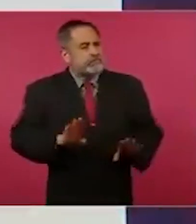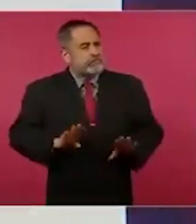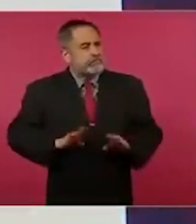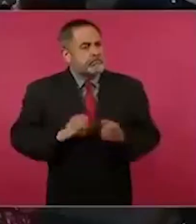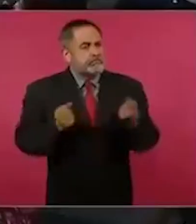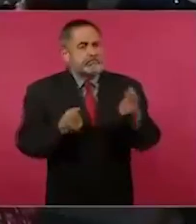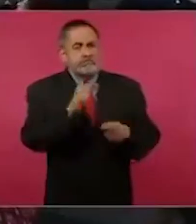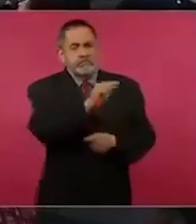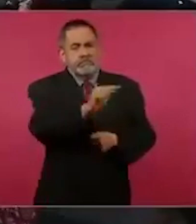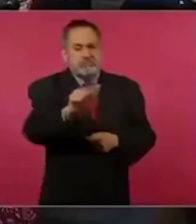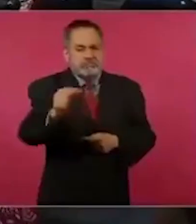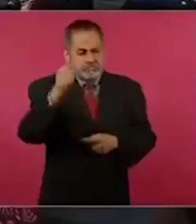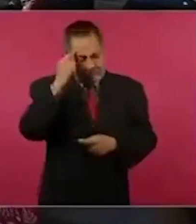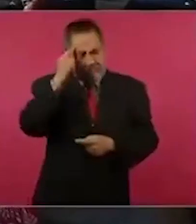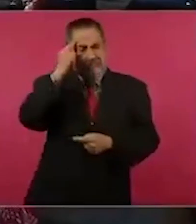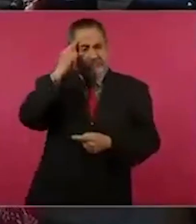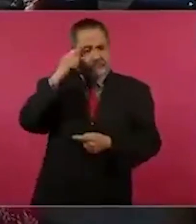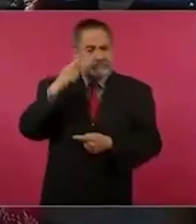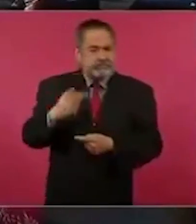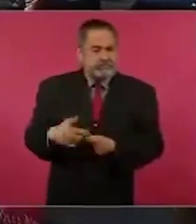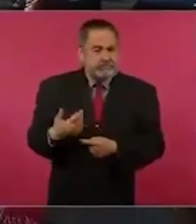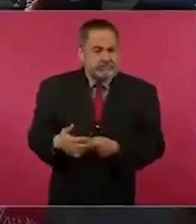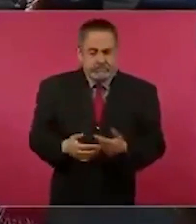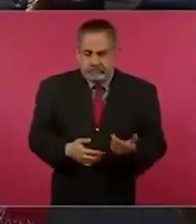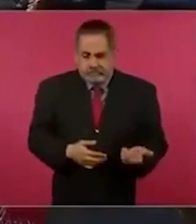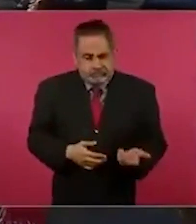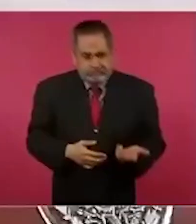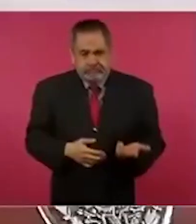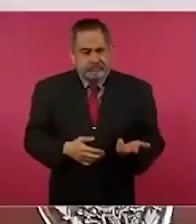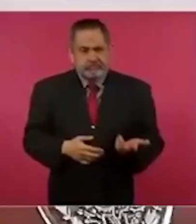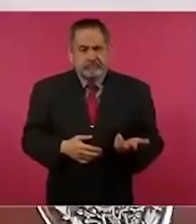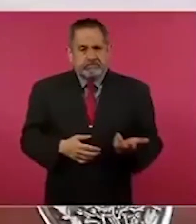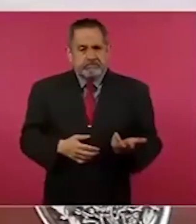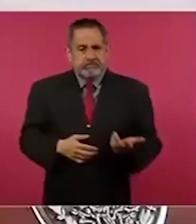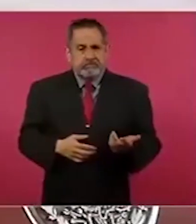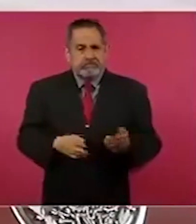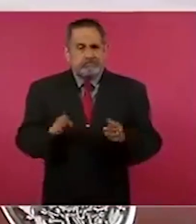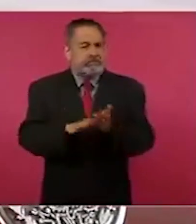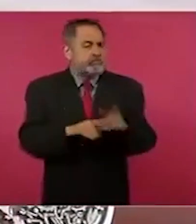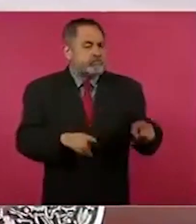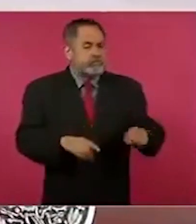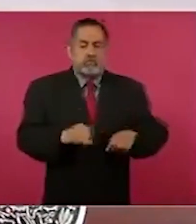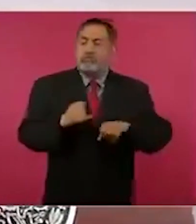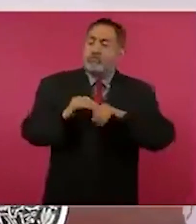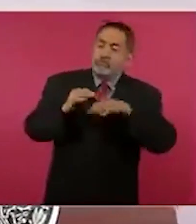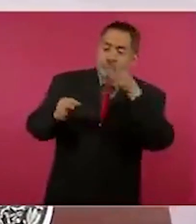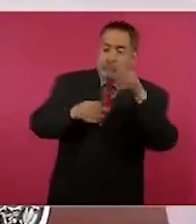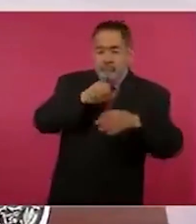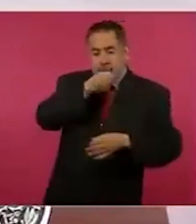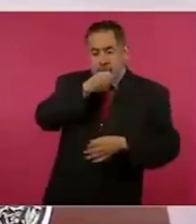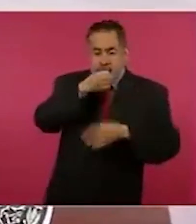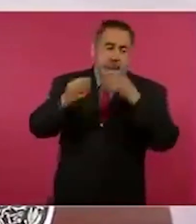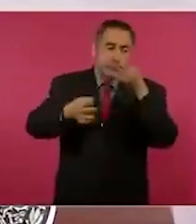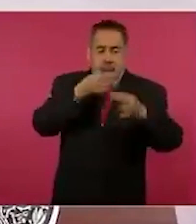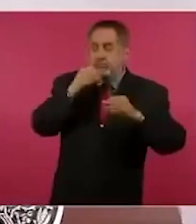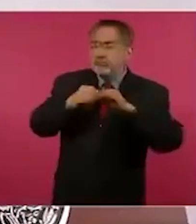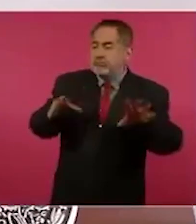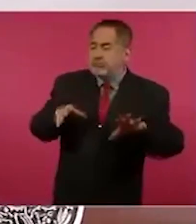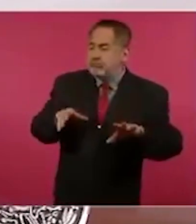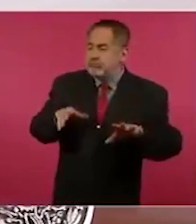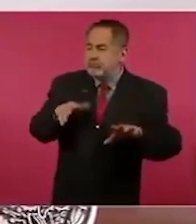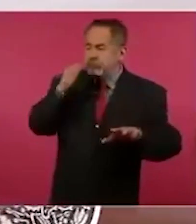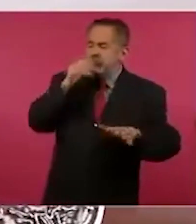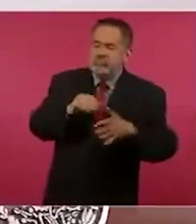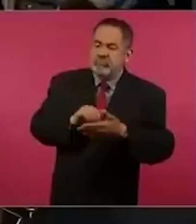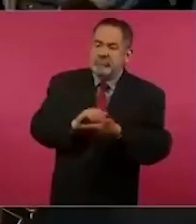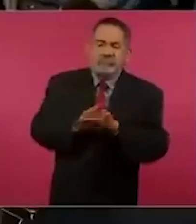que tiene una función de informar, que es una función pública. Es un